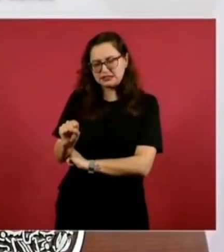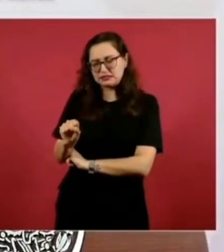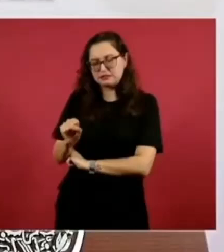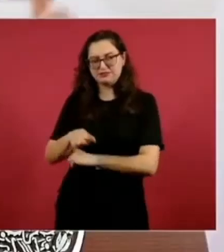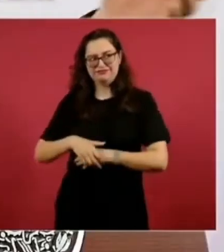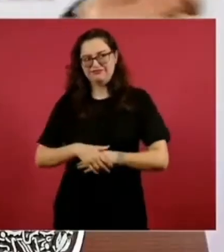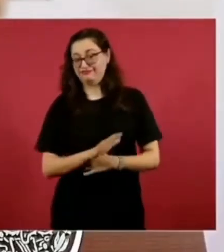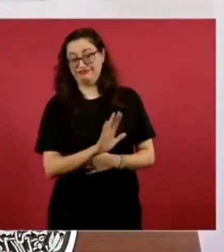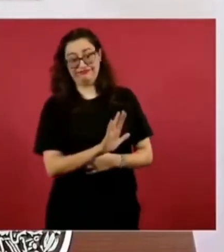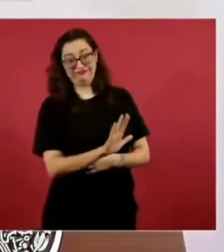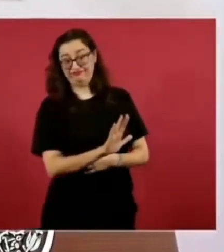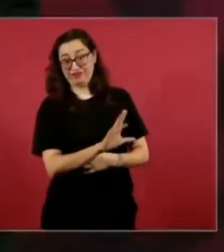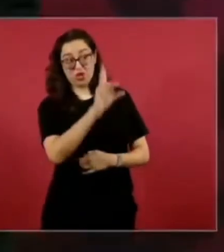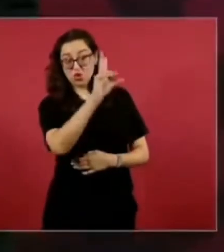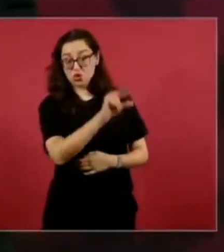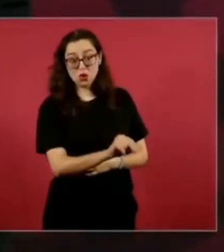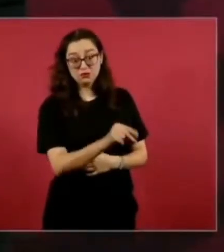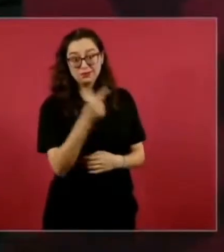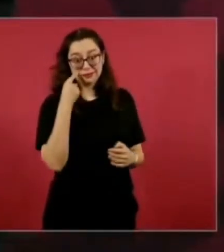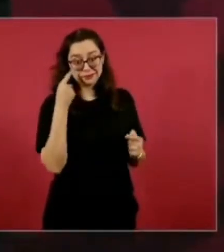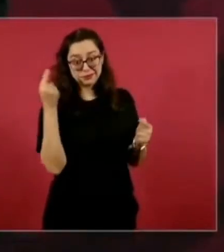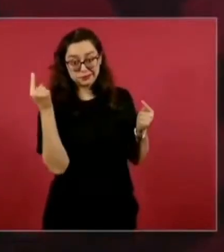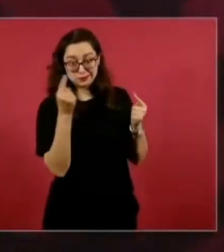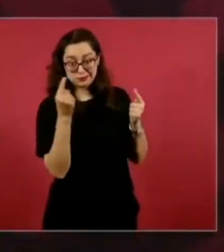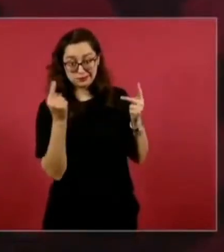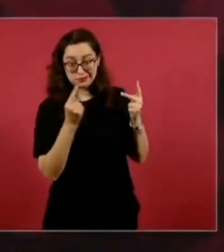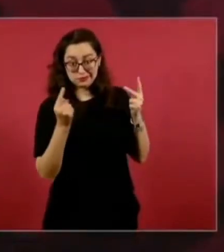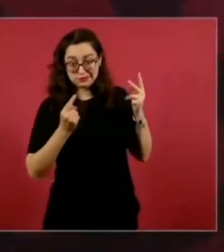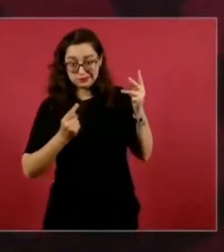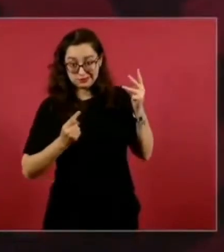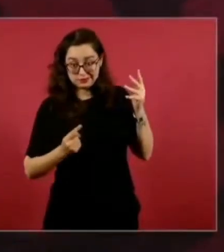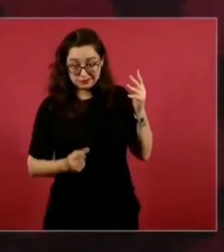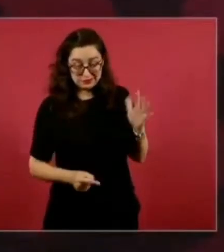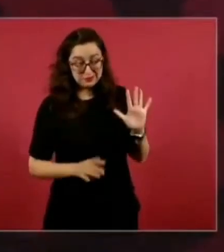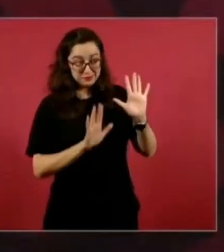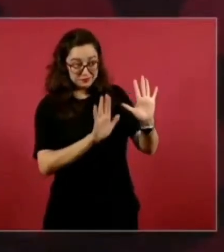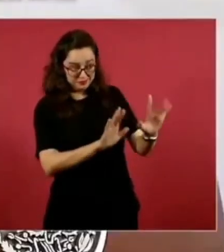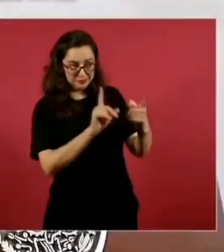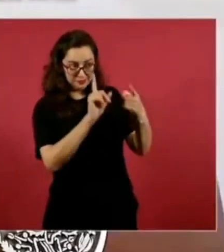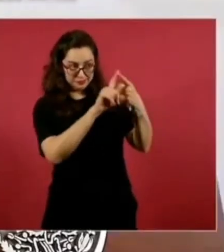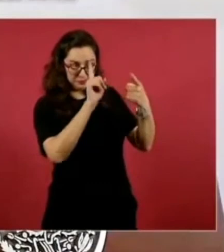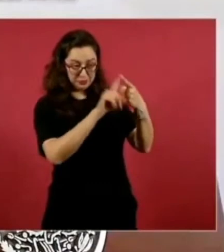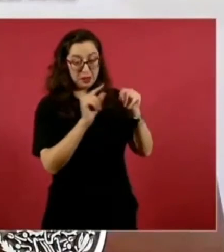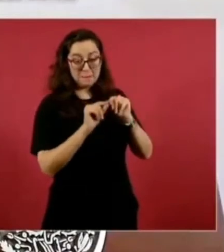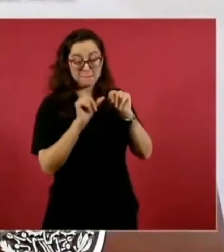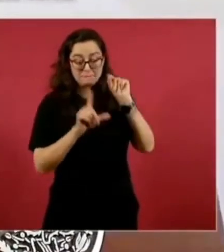Y di mis razones. Primero, porque nosotros somos un país independiente,